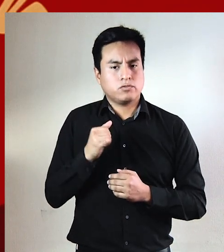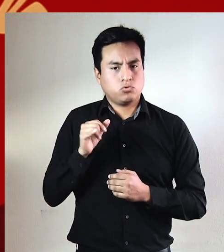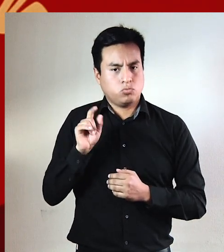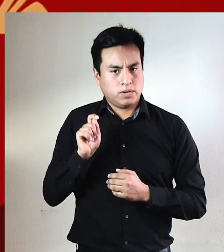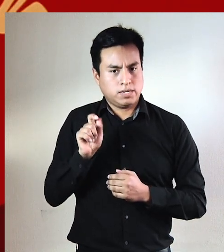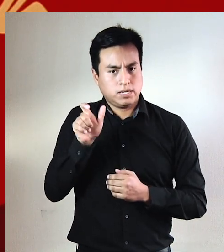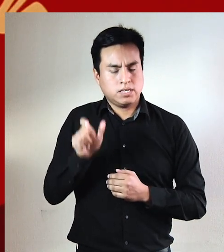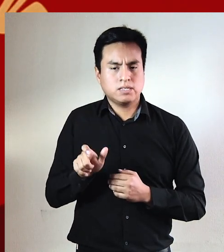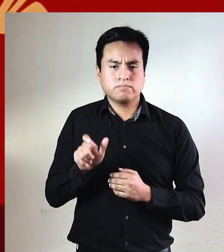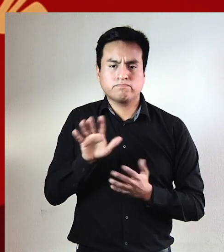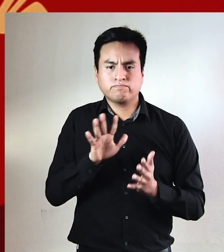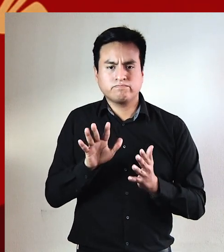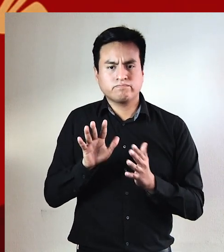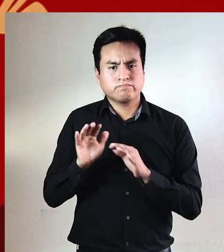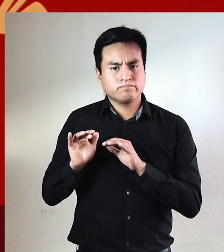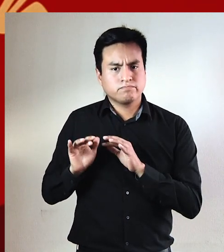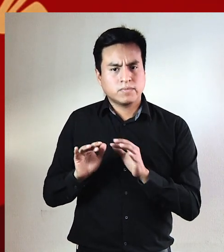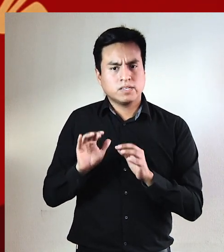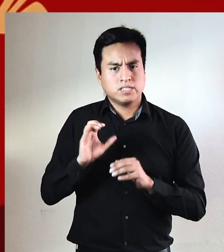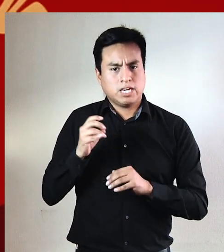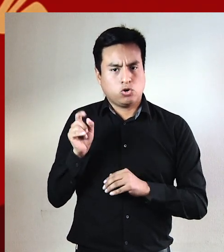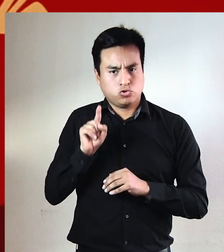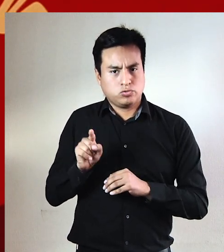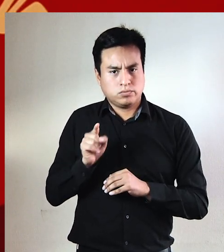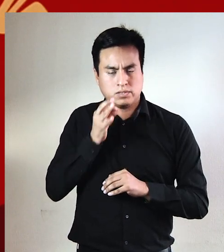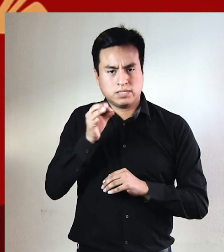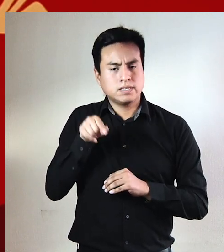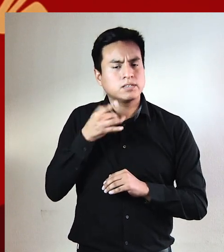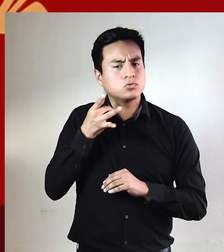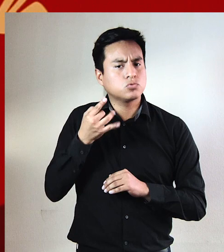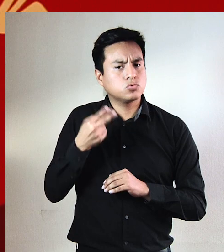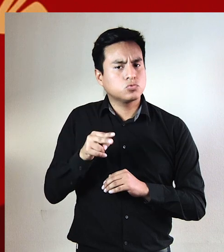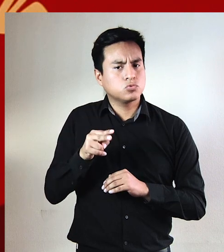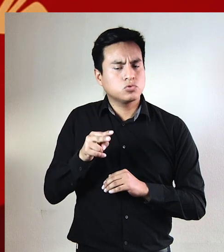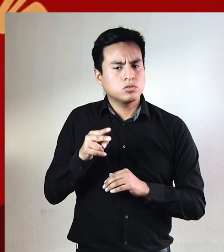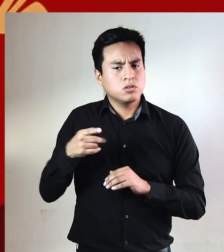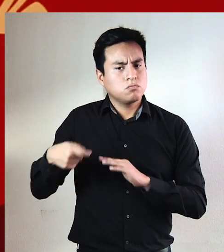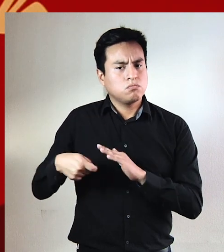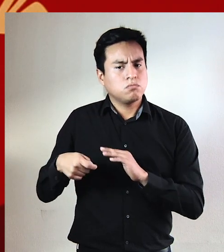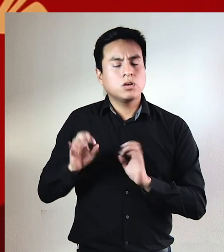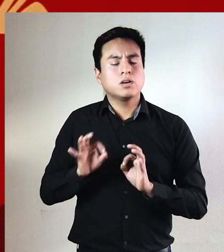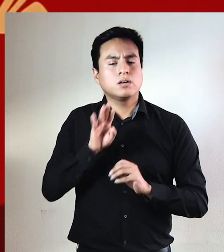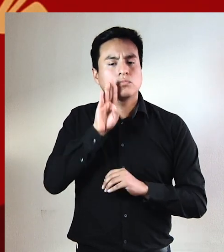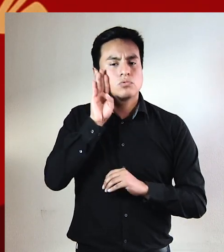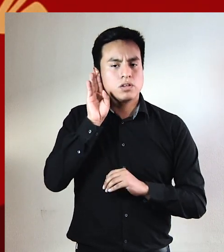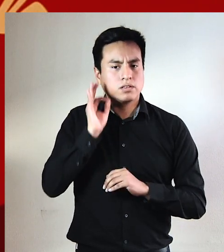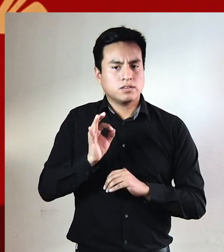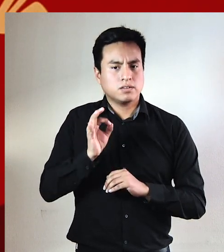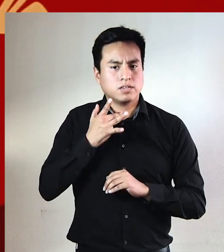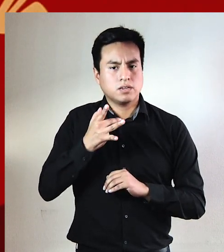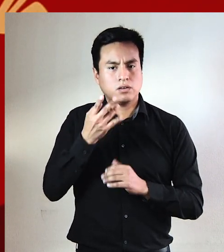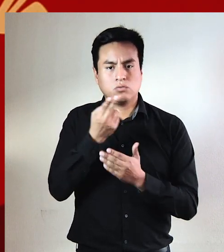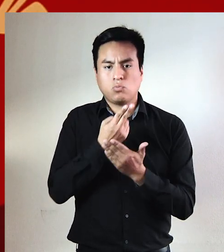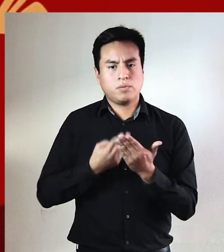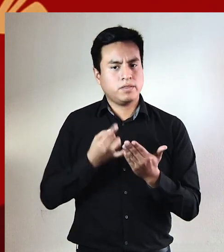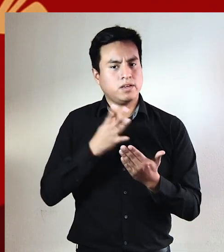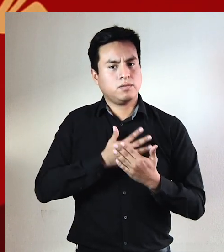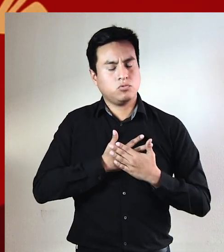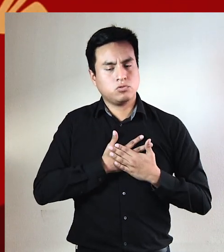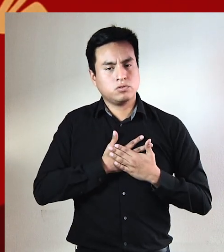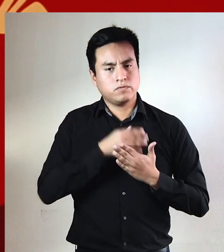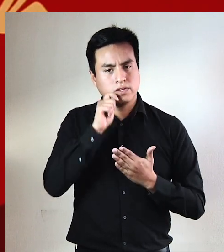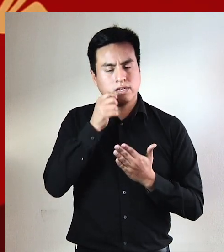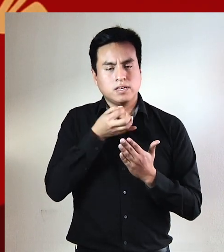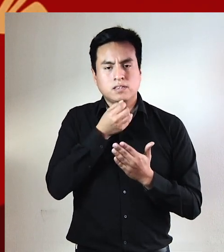Josef Stuma, que venía entre los partizanos checos, y que precisamente por su insopornable pureza, es solo un poema de amor,